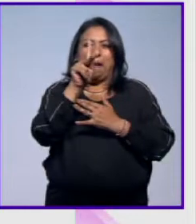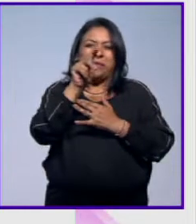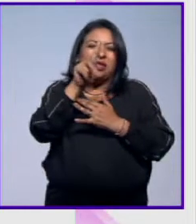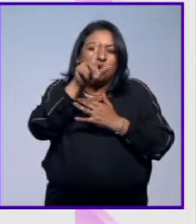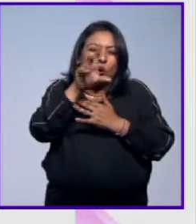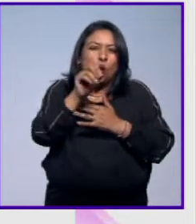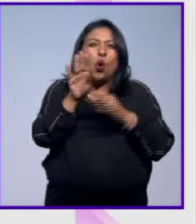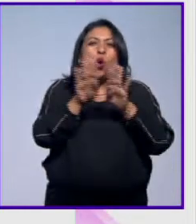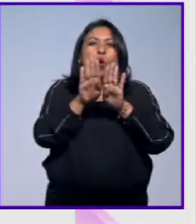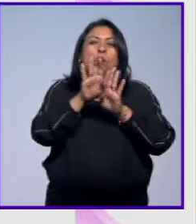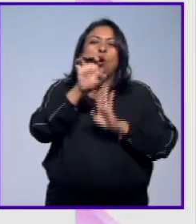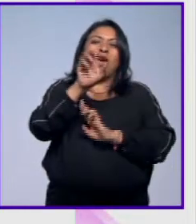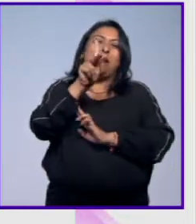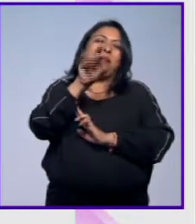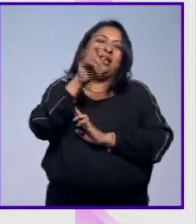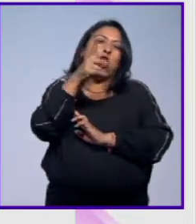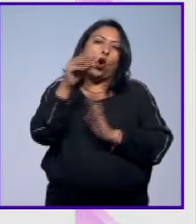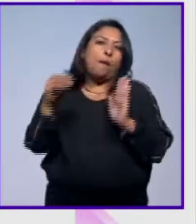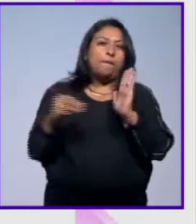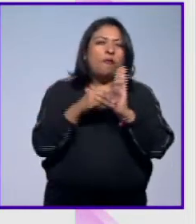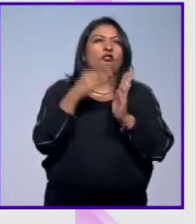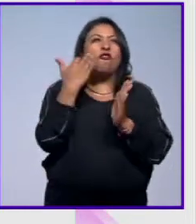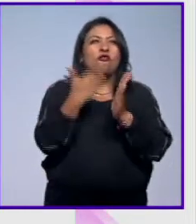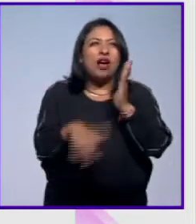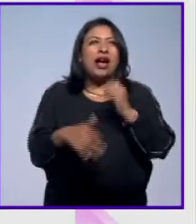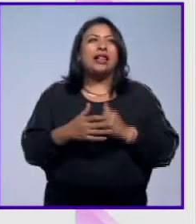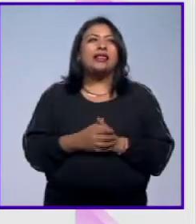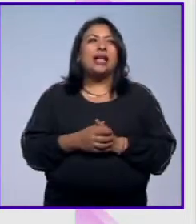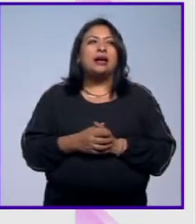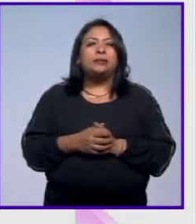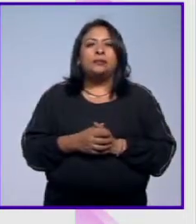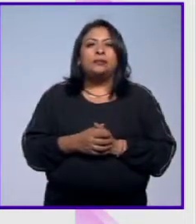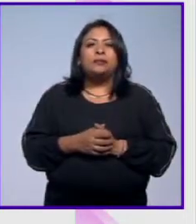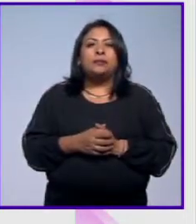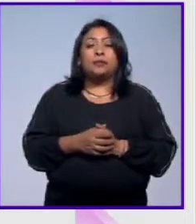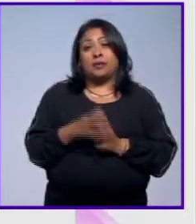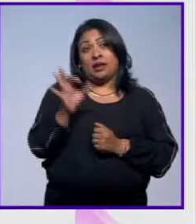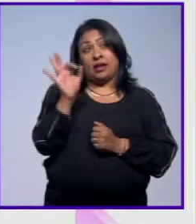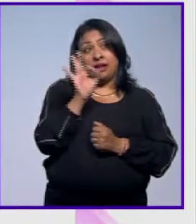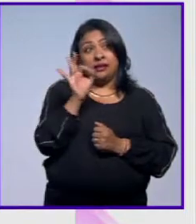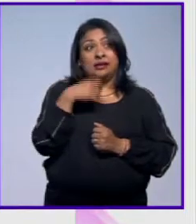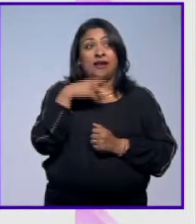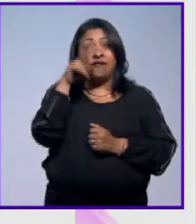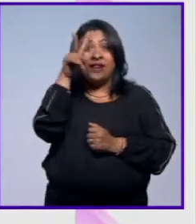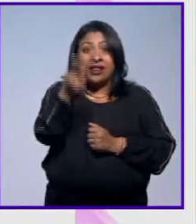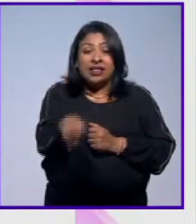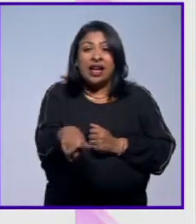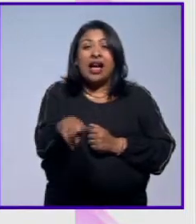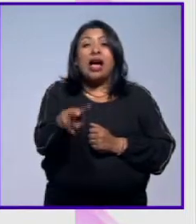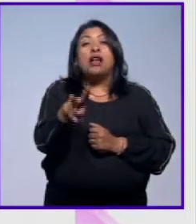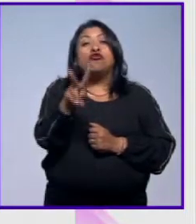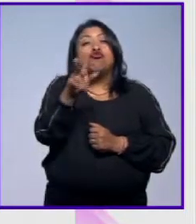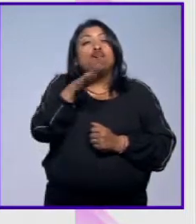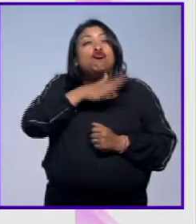de epílogo a esta historia, un epílogo que si en realidad se hiciera la mínima justicia que invocamos